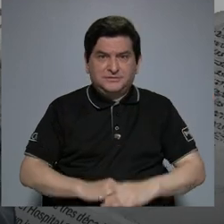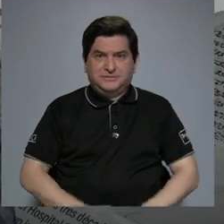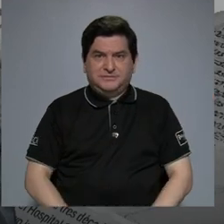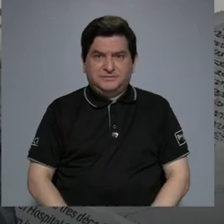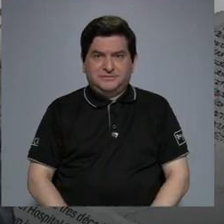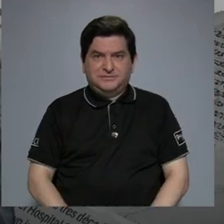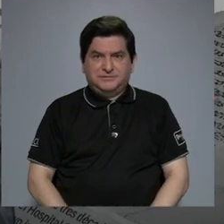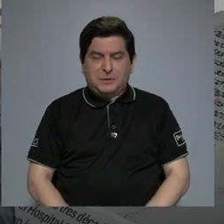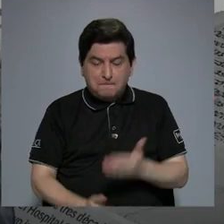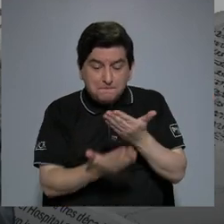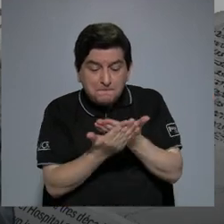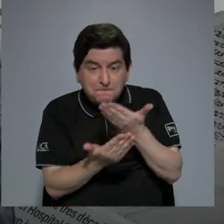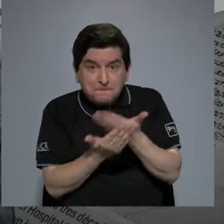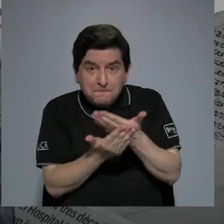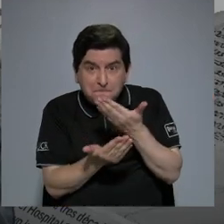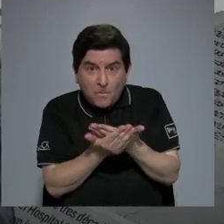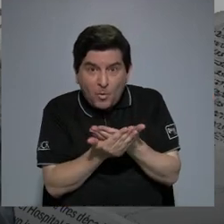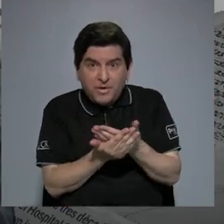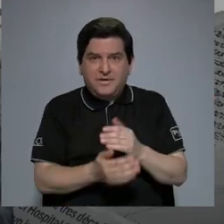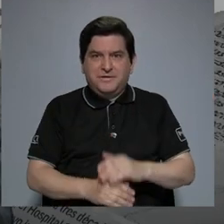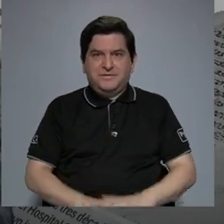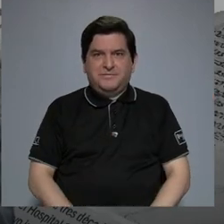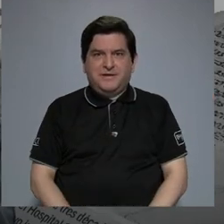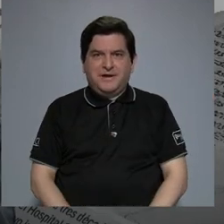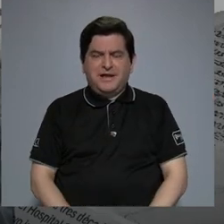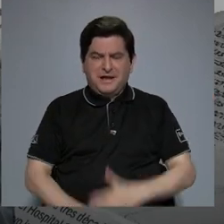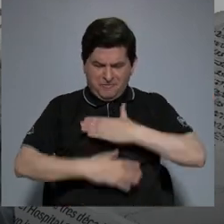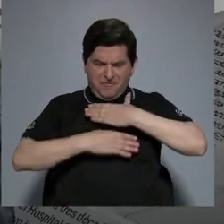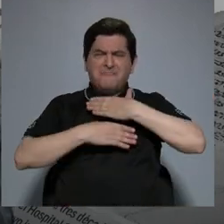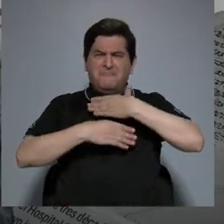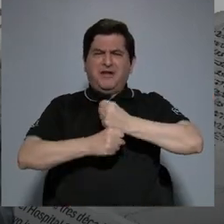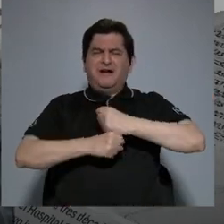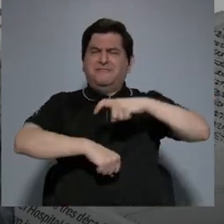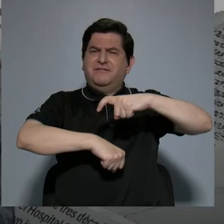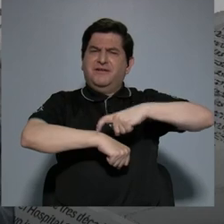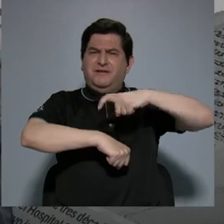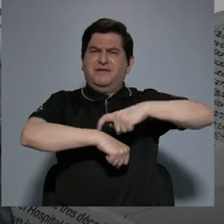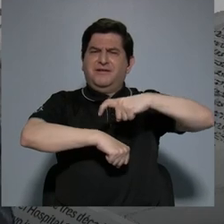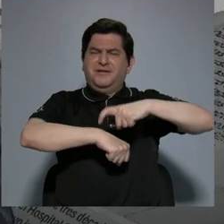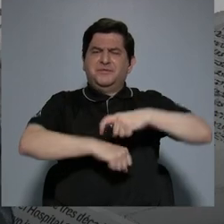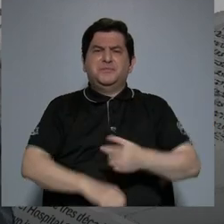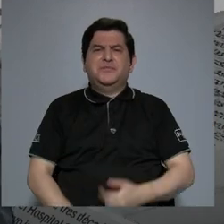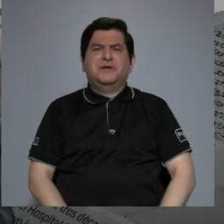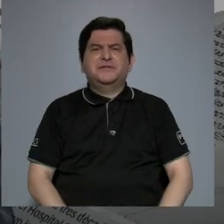evidencias fiables a la hora de